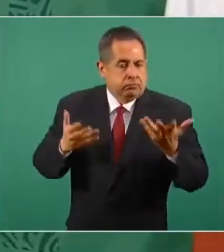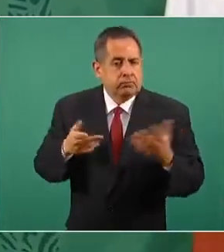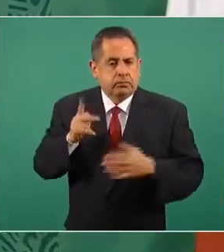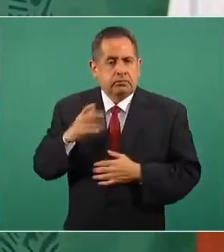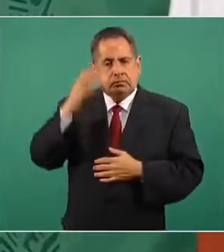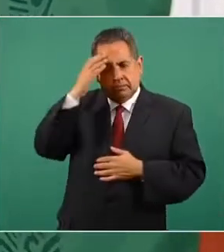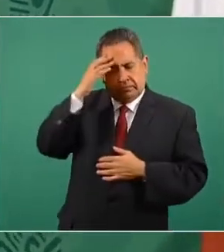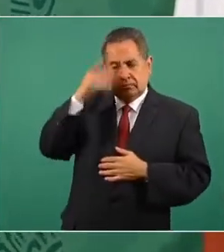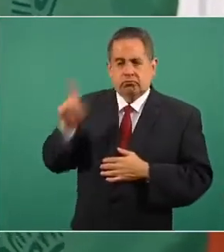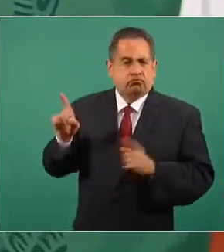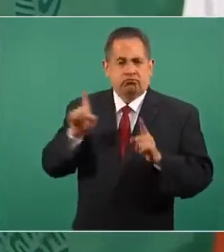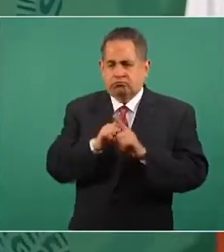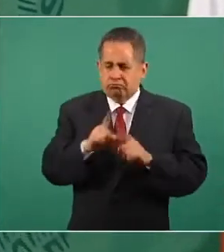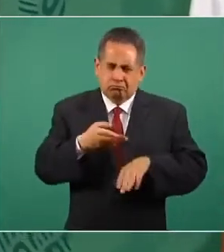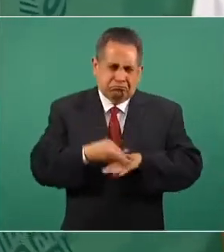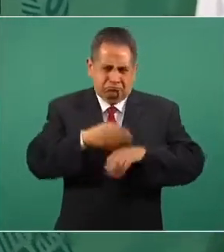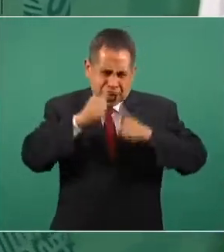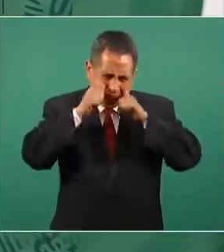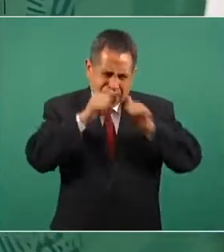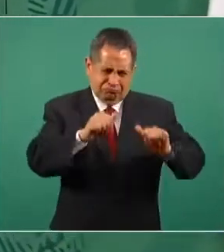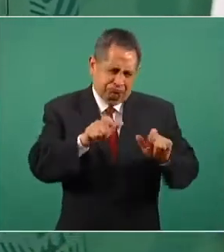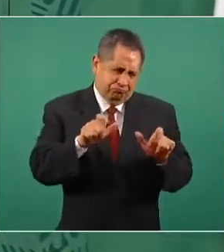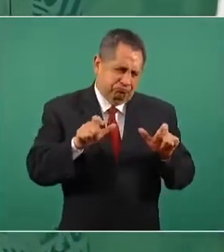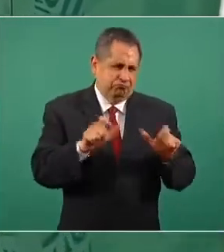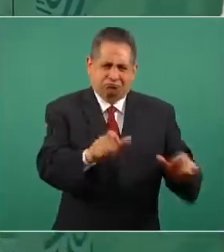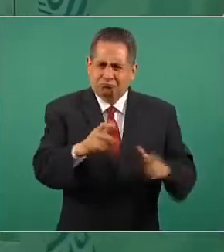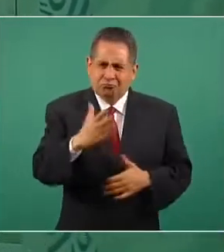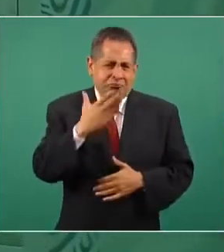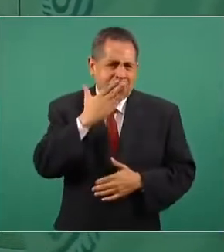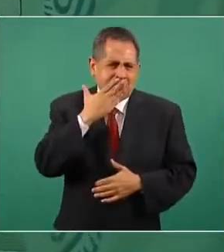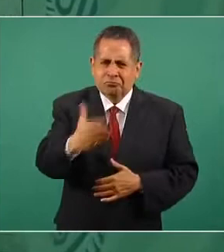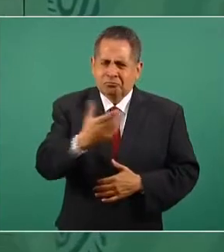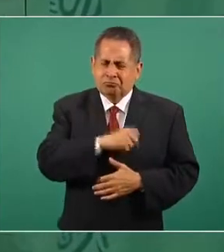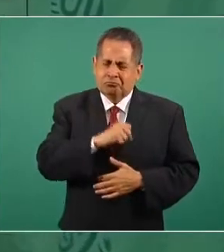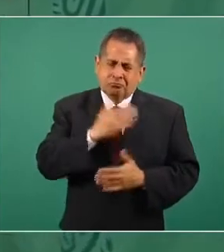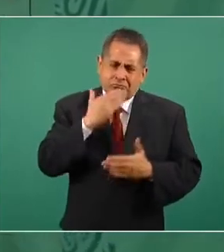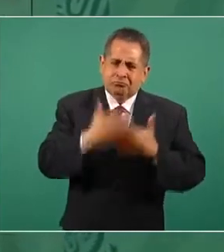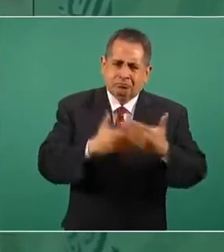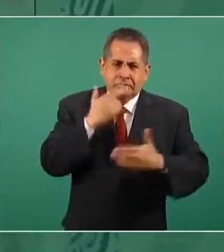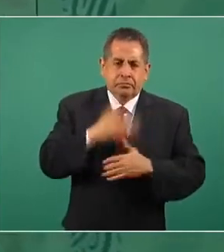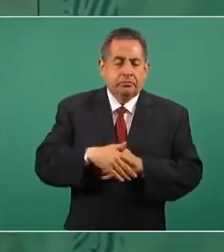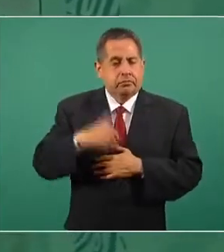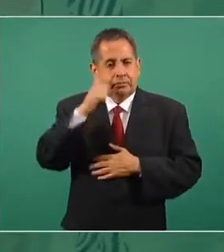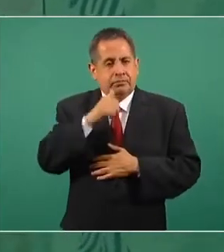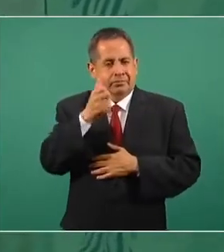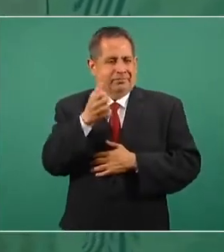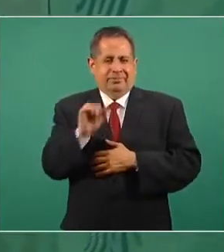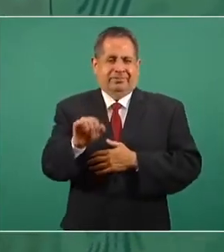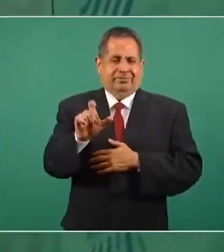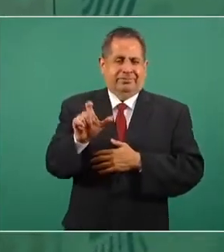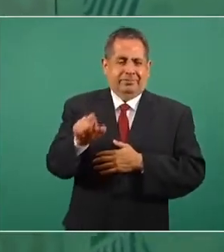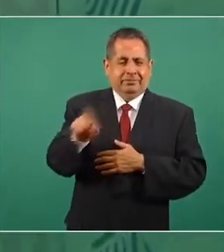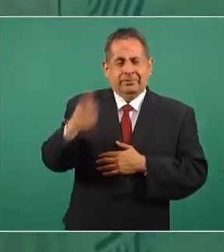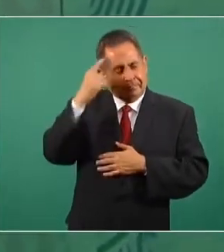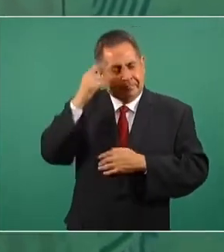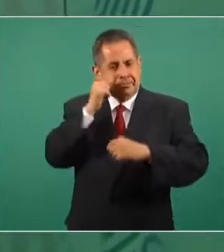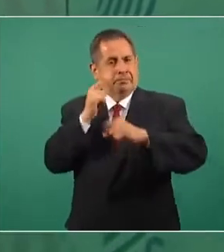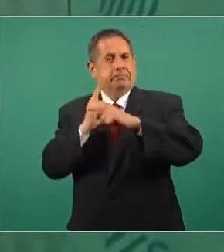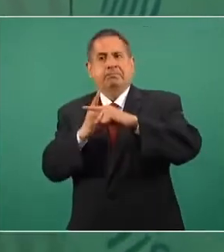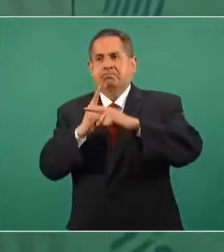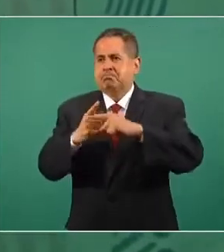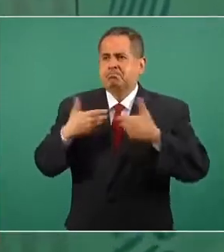sí que está súper atendido y está muy bien. Y sobre todo, como siempre es él, muy optimista,